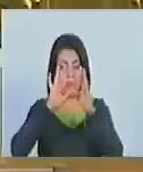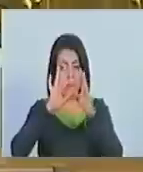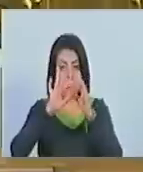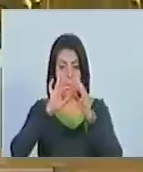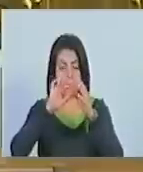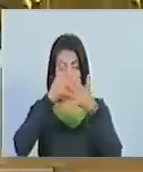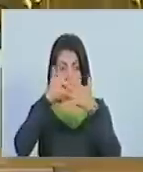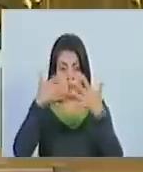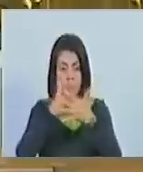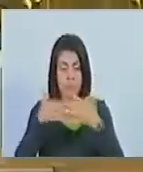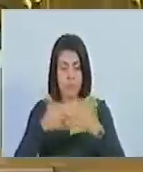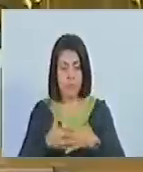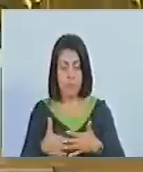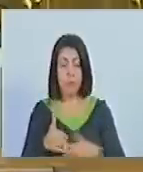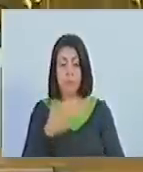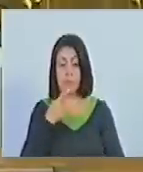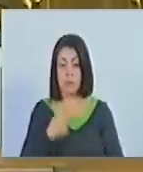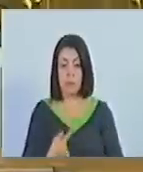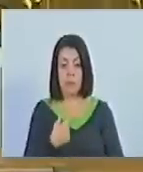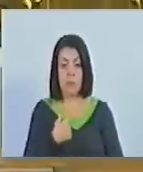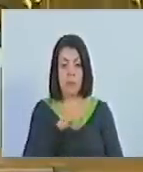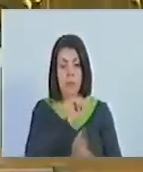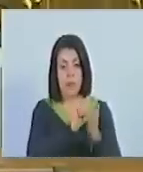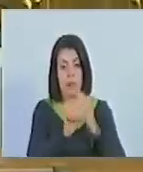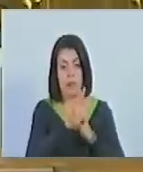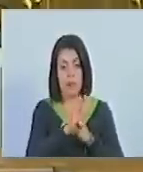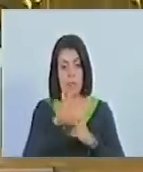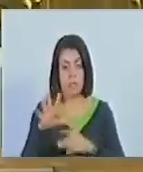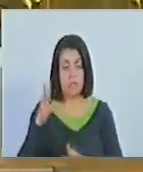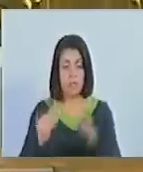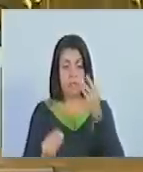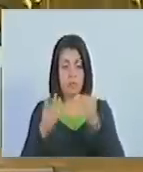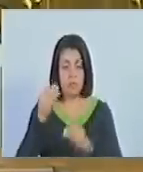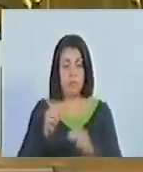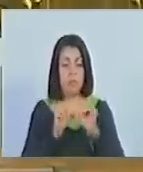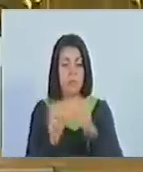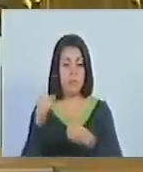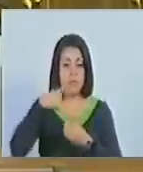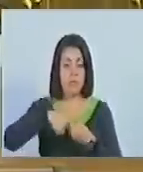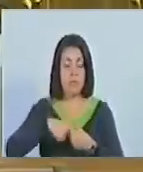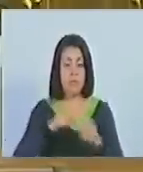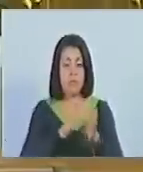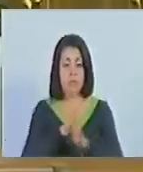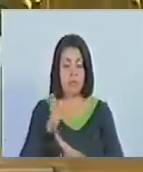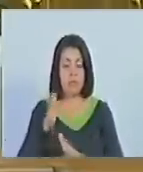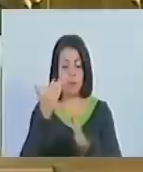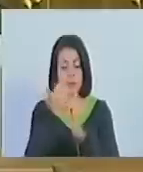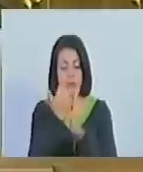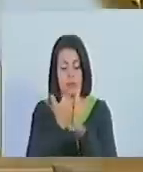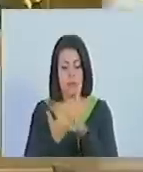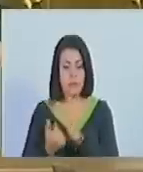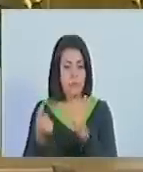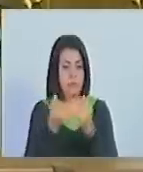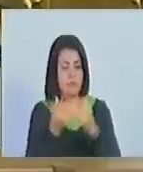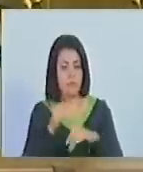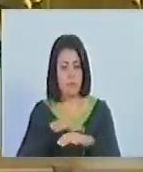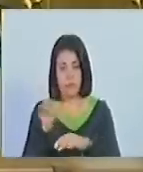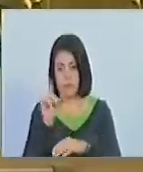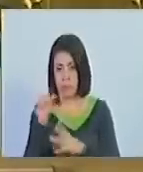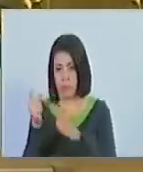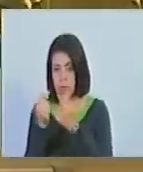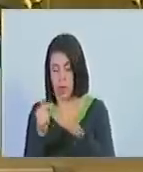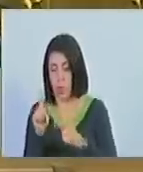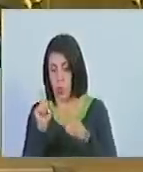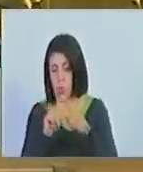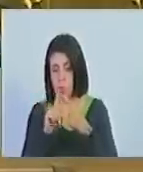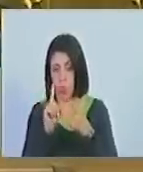manera. Artículo 45. Los consejos comunales recibirán de manera directa los siguientes recursos financieros y no financieros.